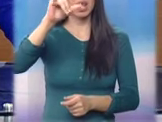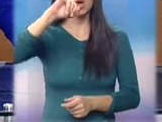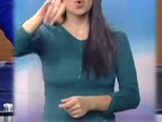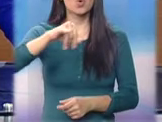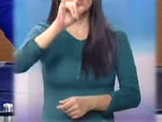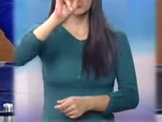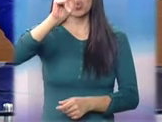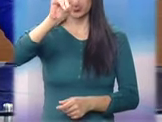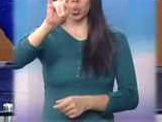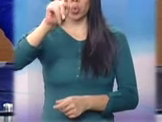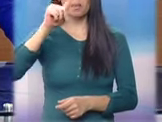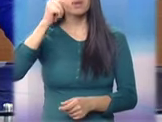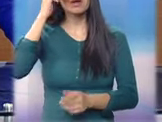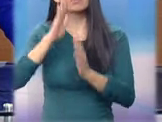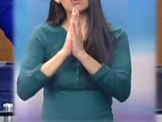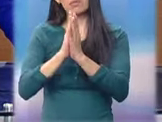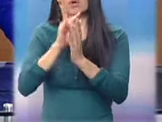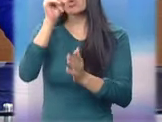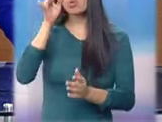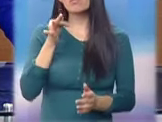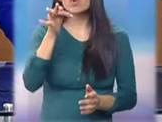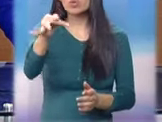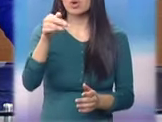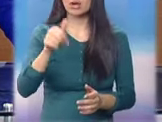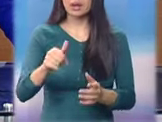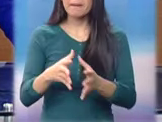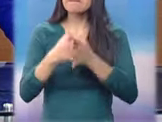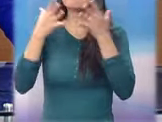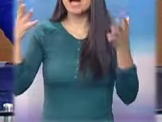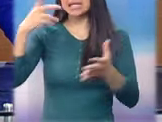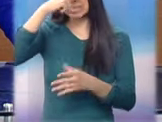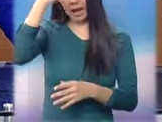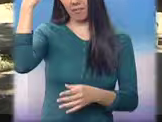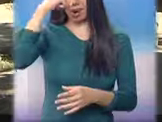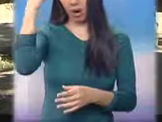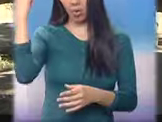los ancestros un mejor futuro para Guatemala, más empleos y paz.